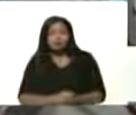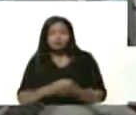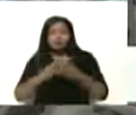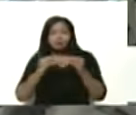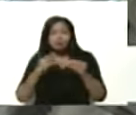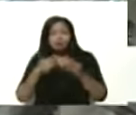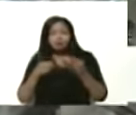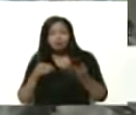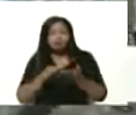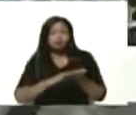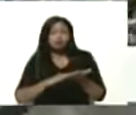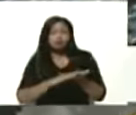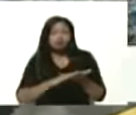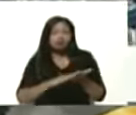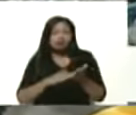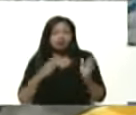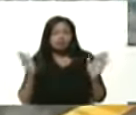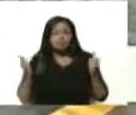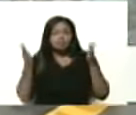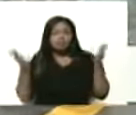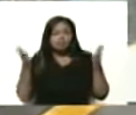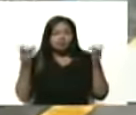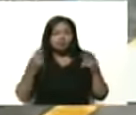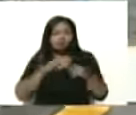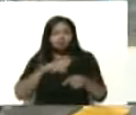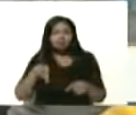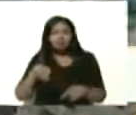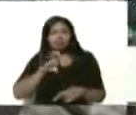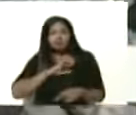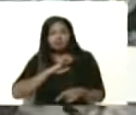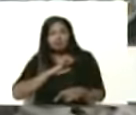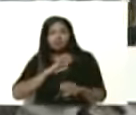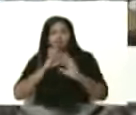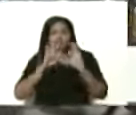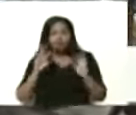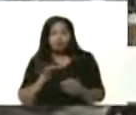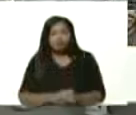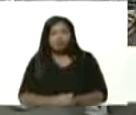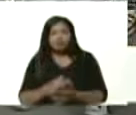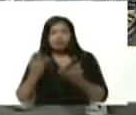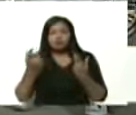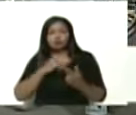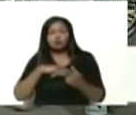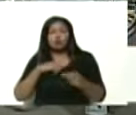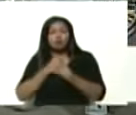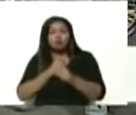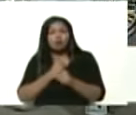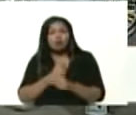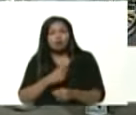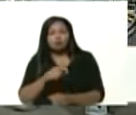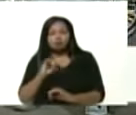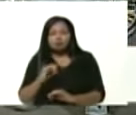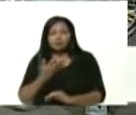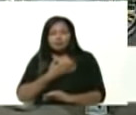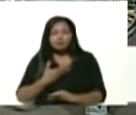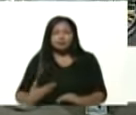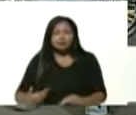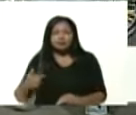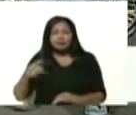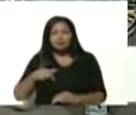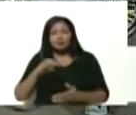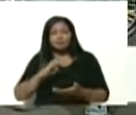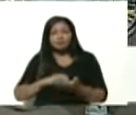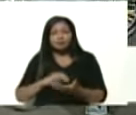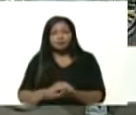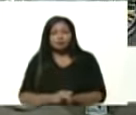de recuperar una economía de prosperidad, pero con nuestras propias manos, con las manos de nuestros trabajadores y trabajadoras. Así que, presidente, desde Miranda, cuente